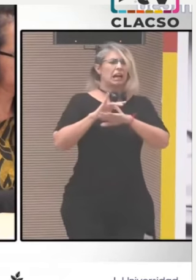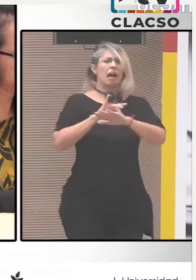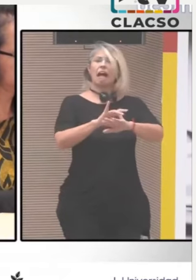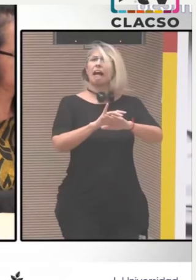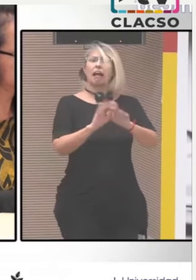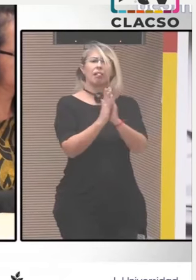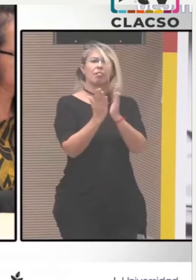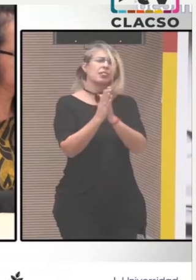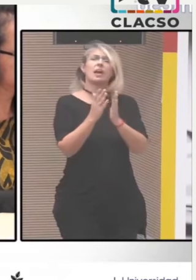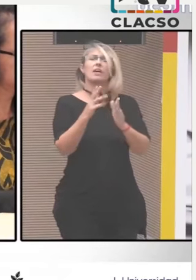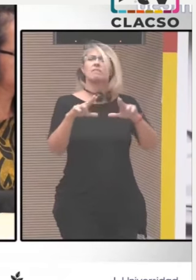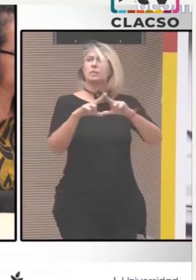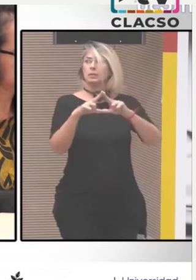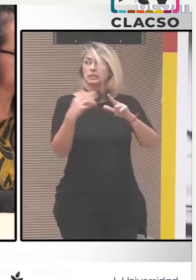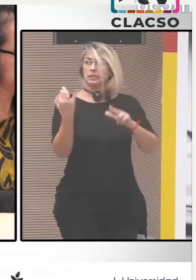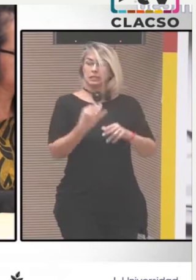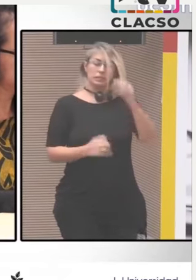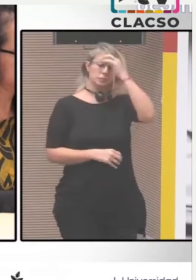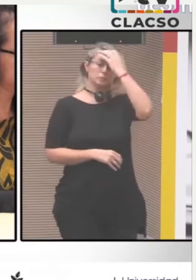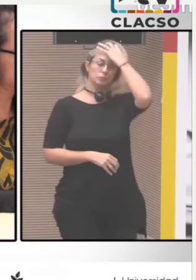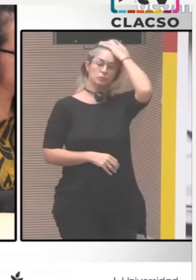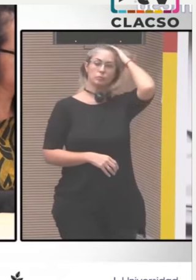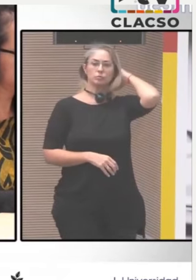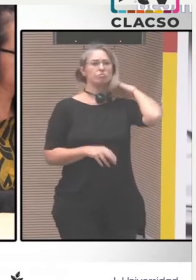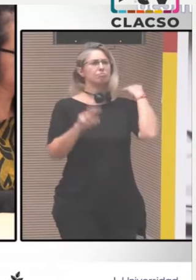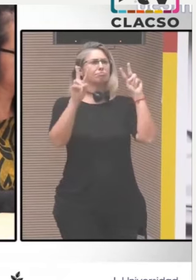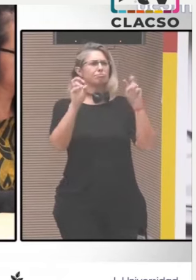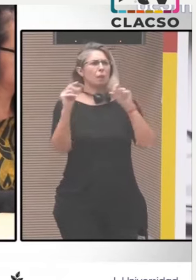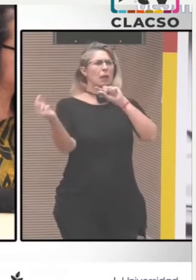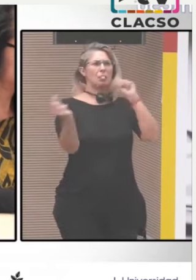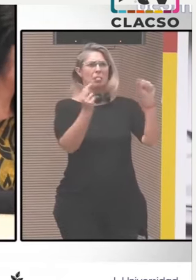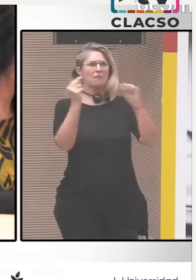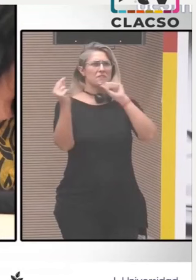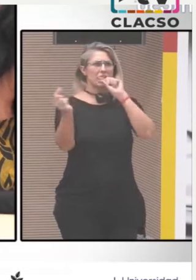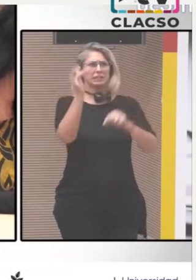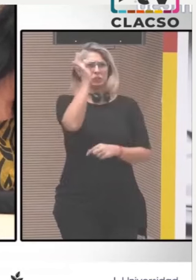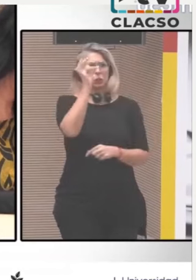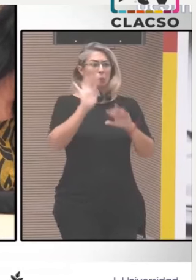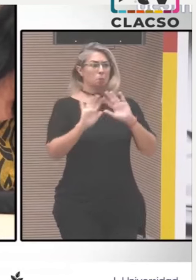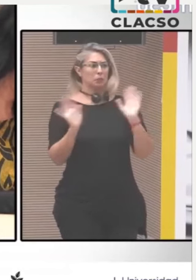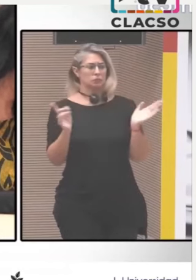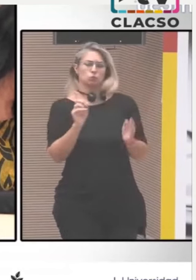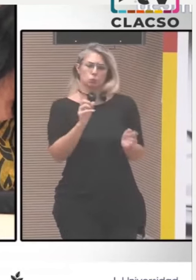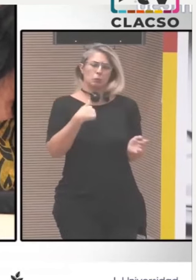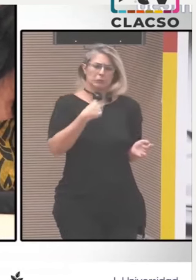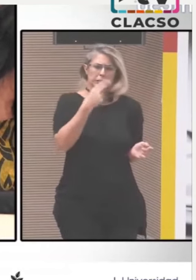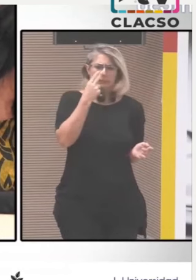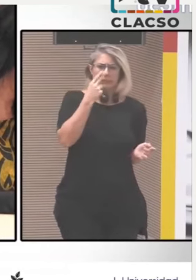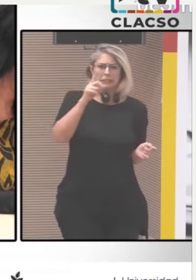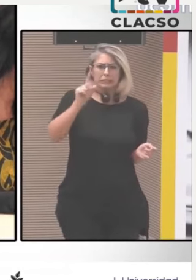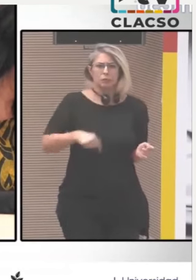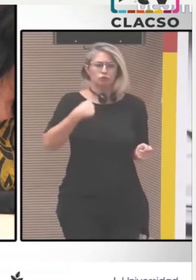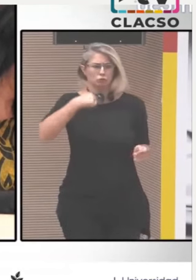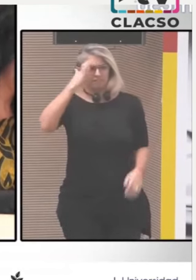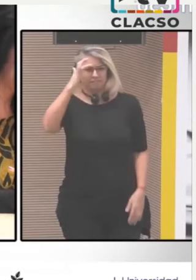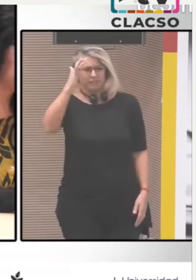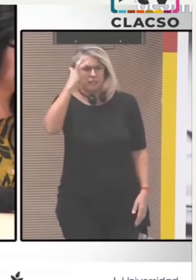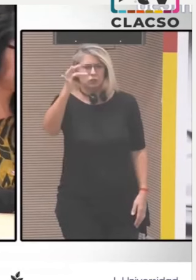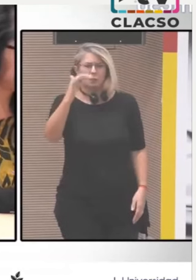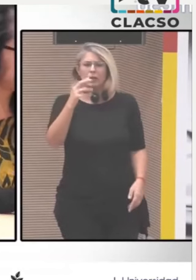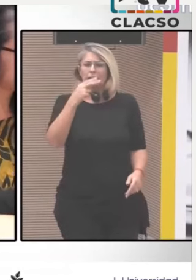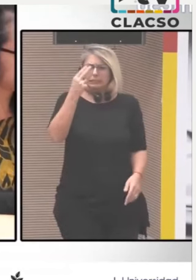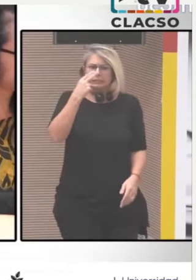exclusivamente de Europa y cuando empezamos a analizarlos más finamente encontramos que en realidad son problemas que están afectando a las dos